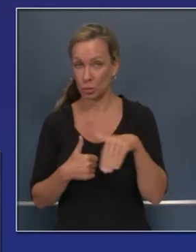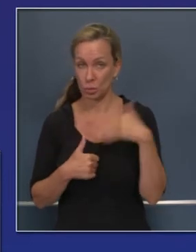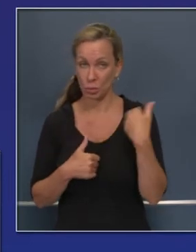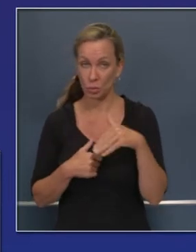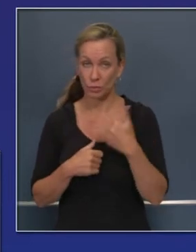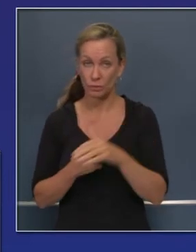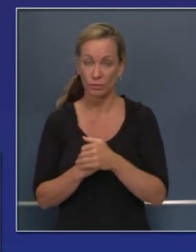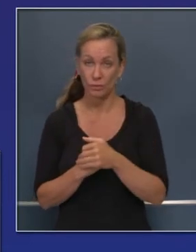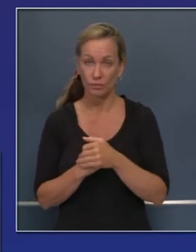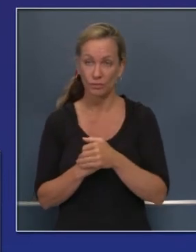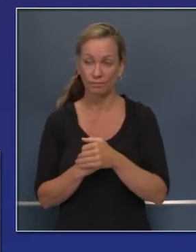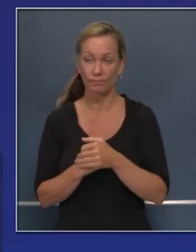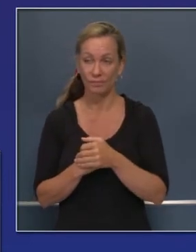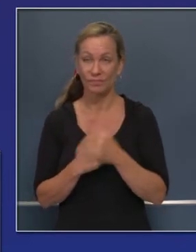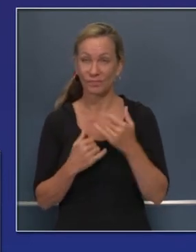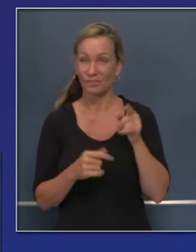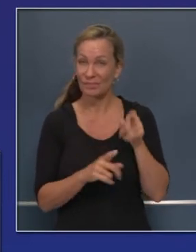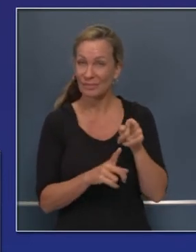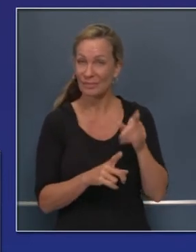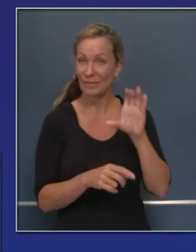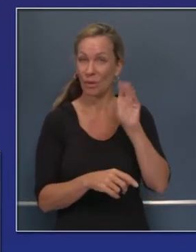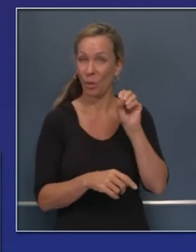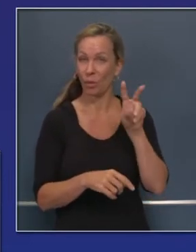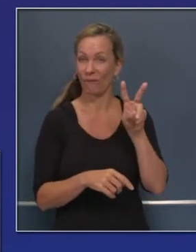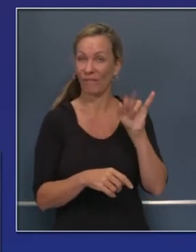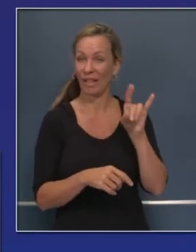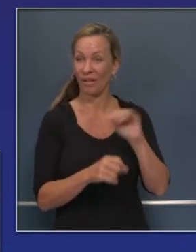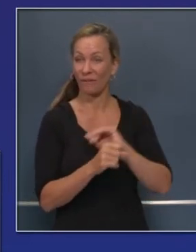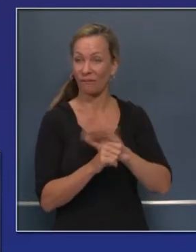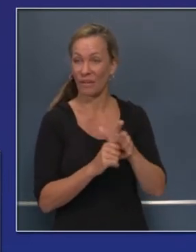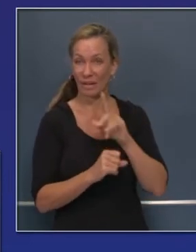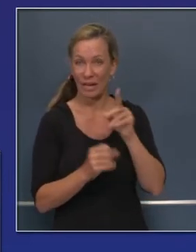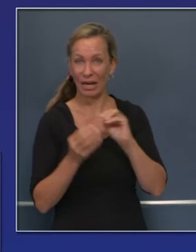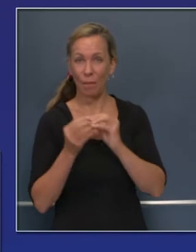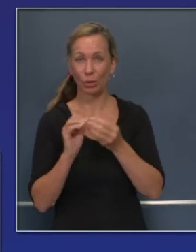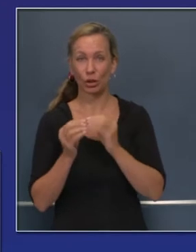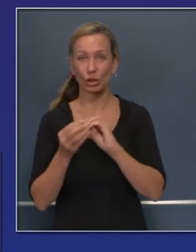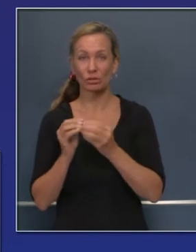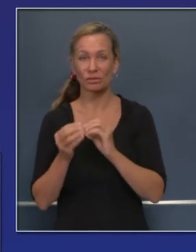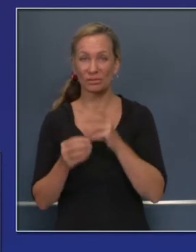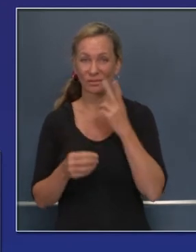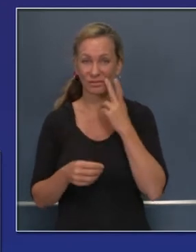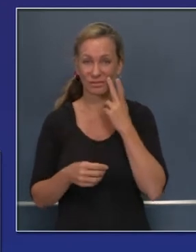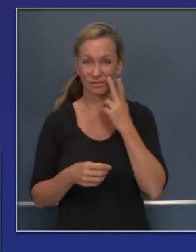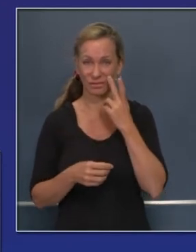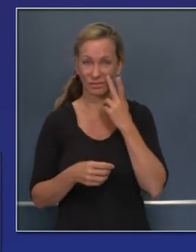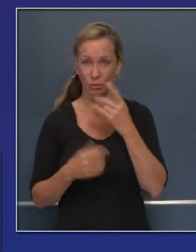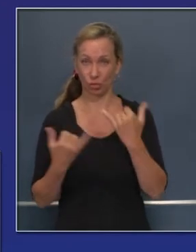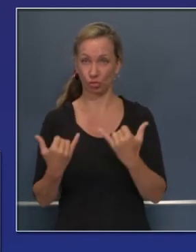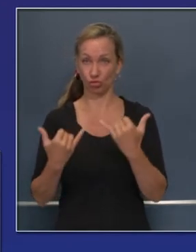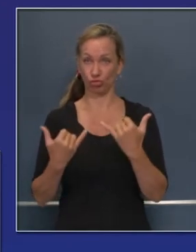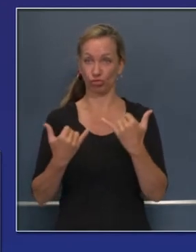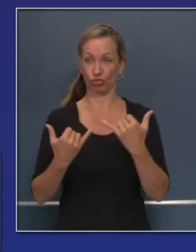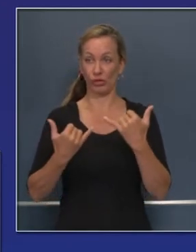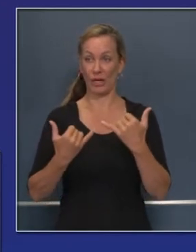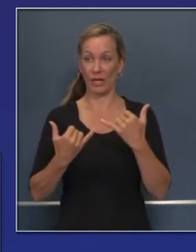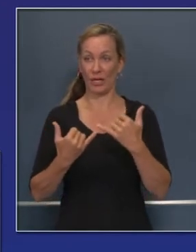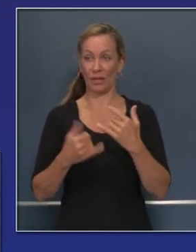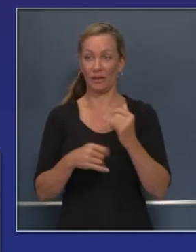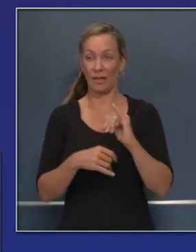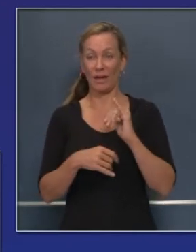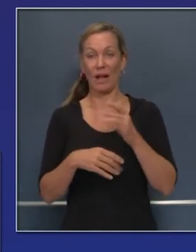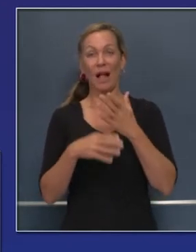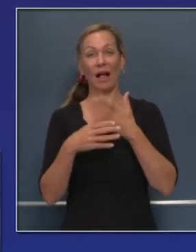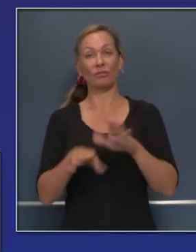relacionados con el COVID-19. Quiero que vean en la pantalla estos nuevos números que se han presentado. El promedio de